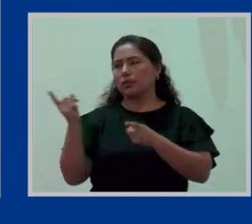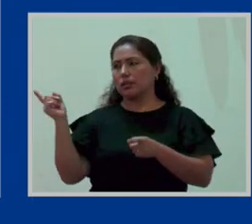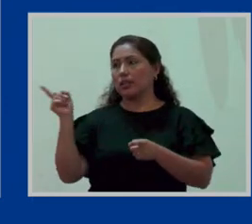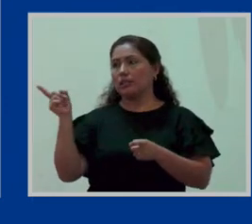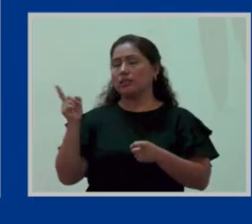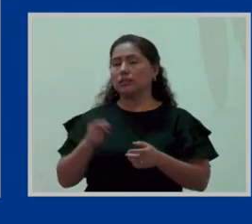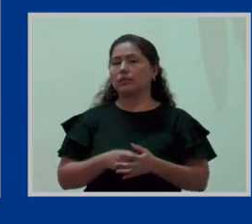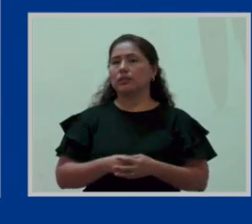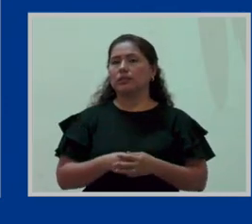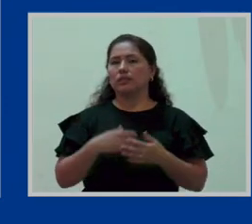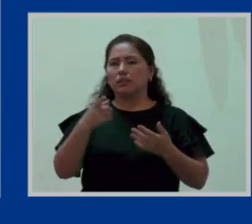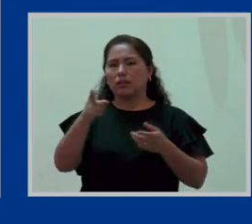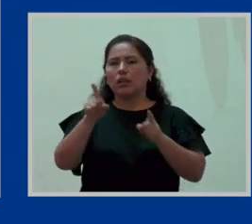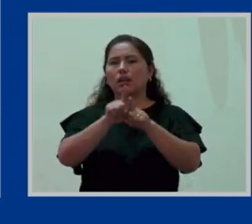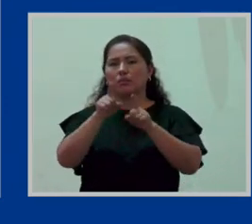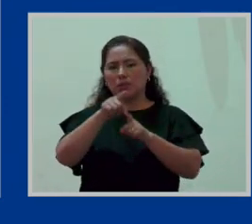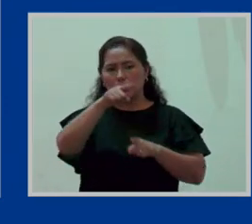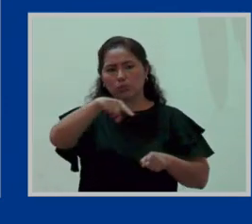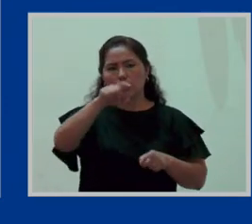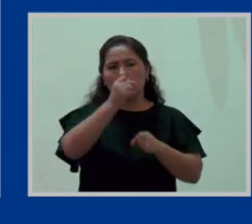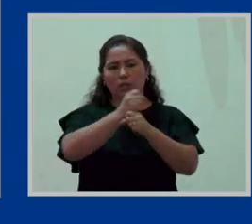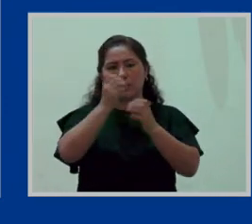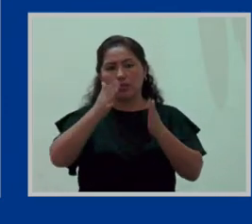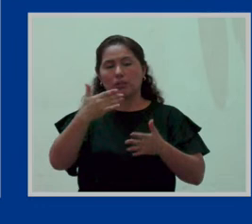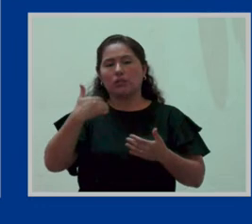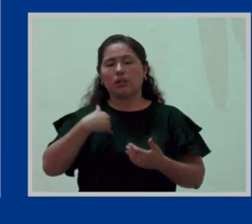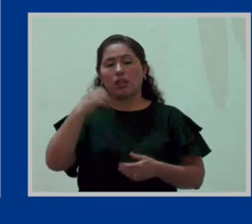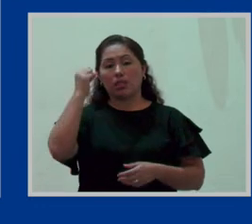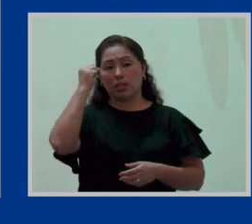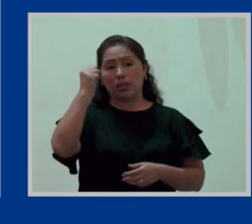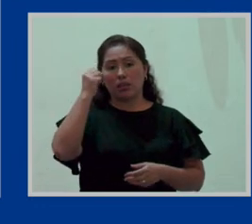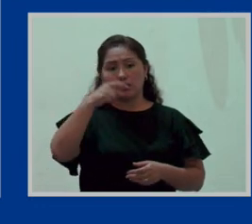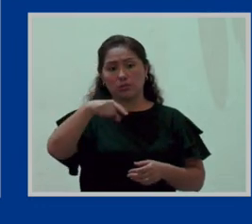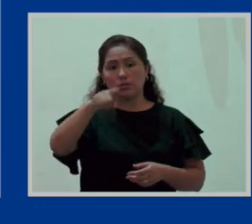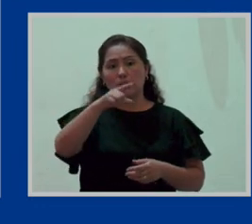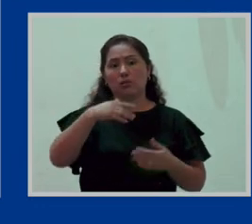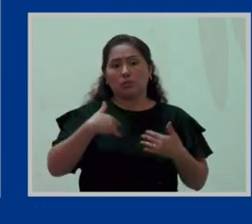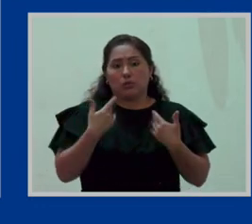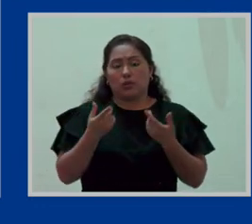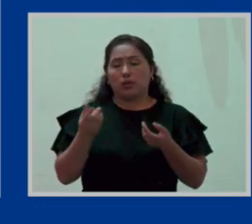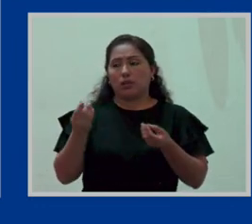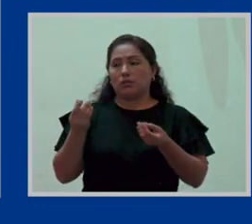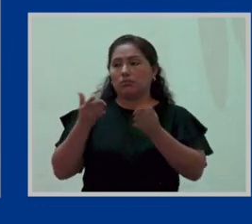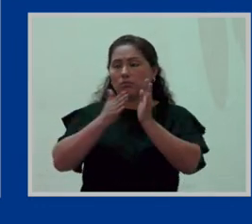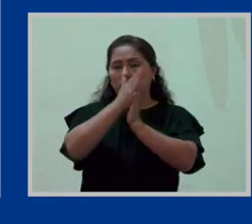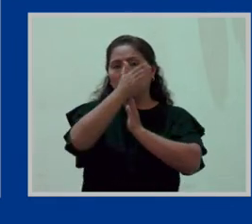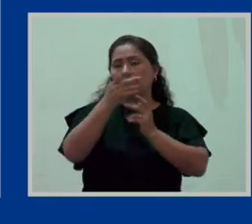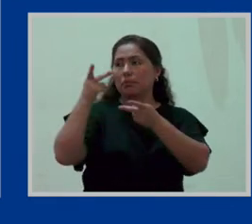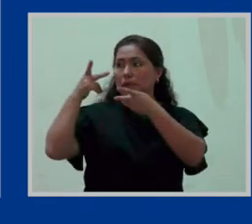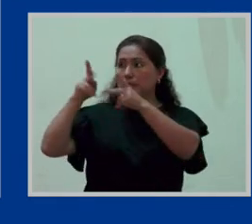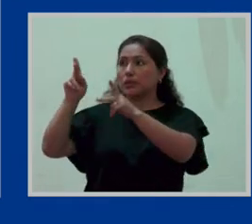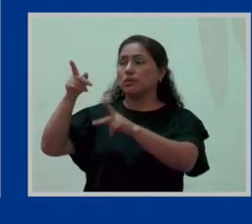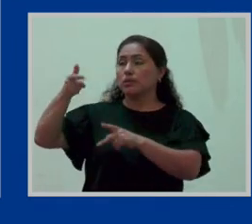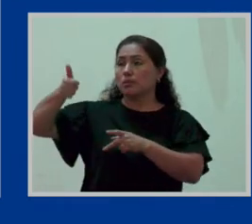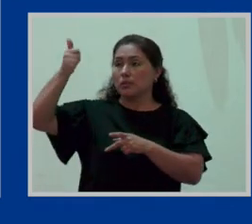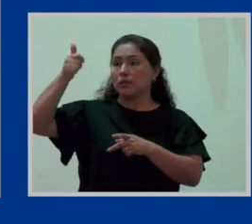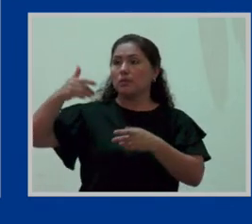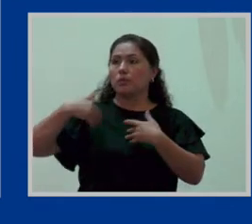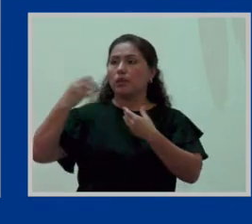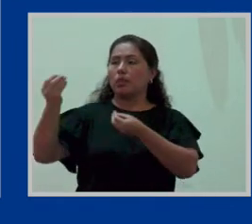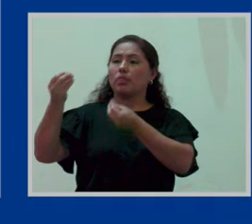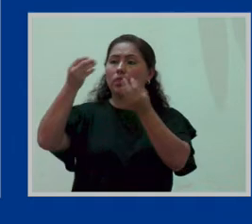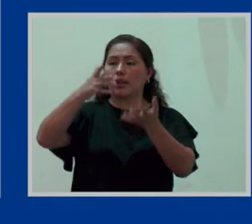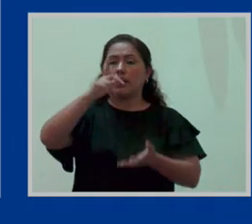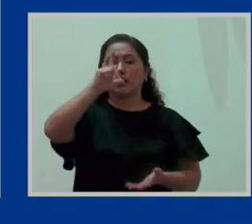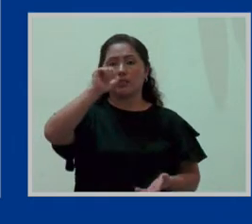Este también es un derecho transversal, como se los dije, desde la licencia de adopción hasta el final, hablamos de derechos de estas licencias que son